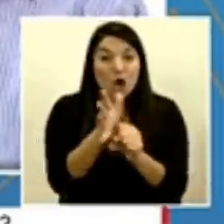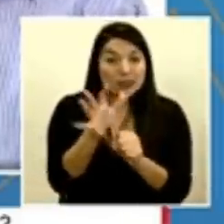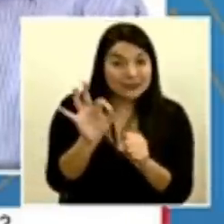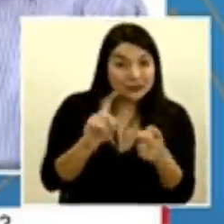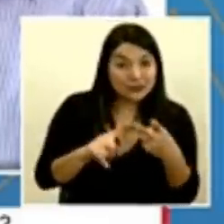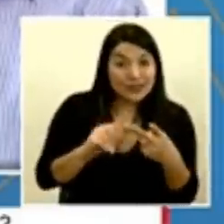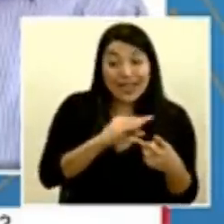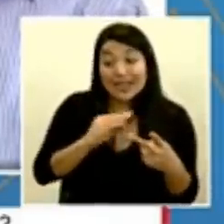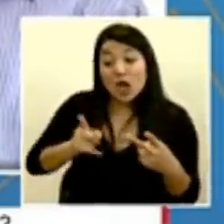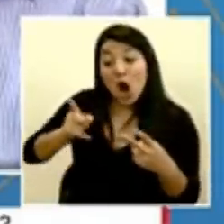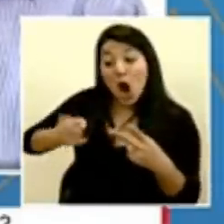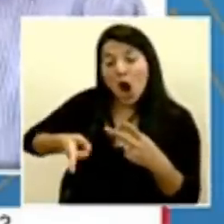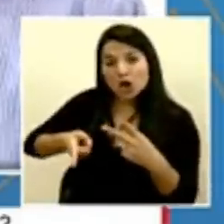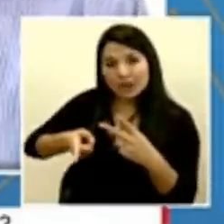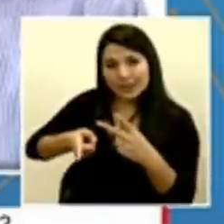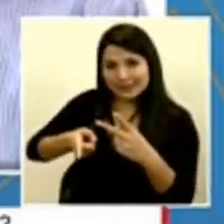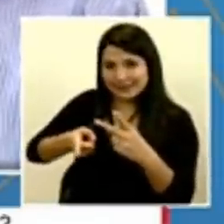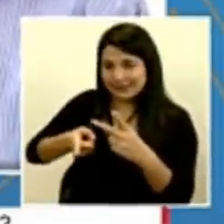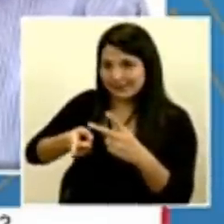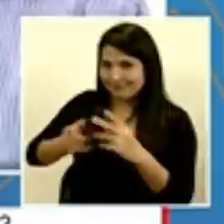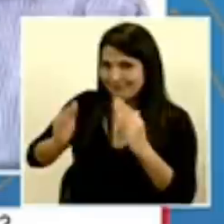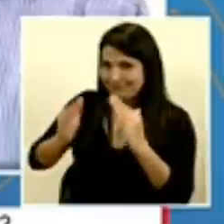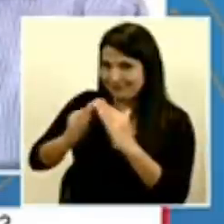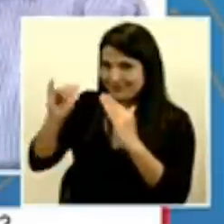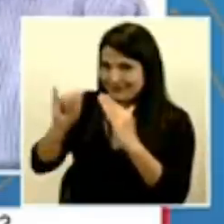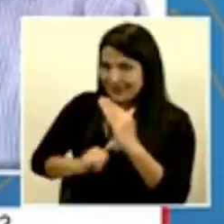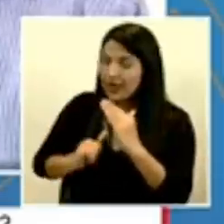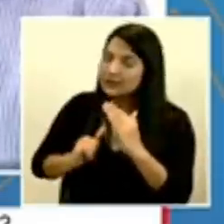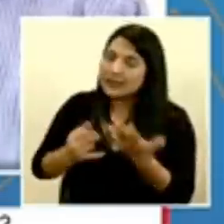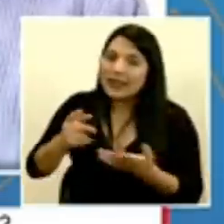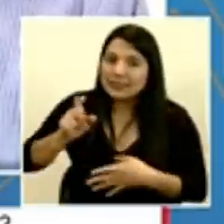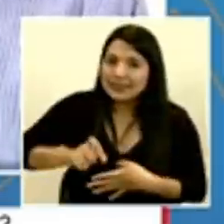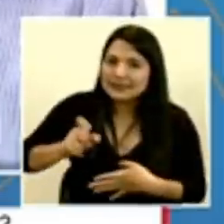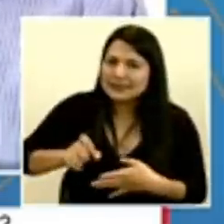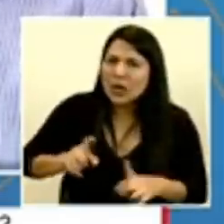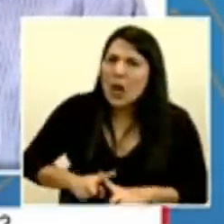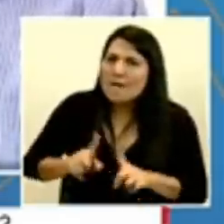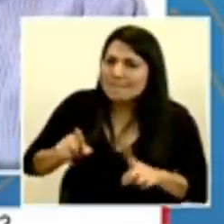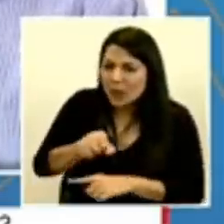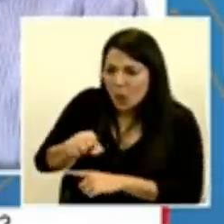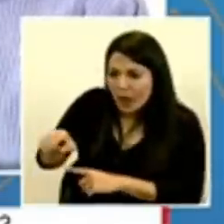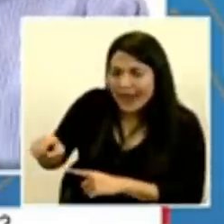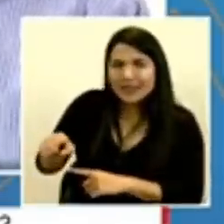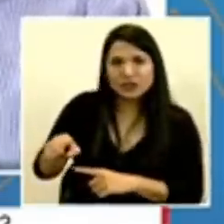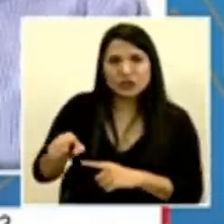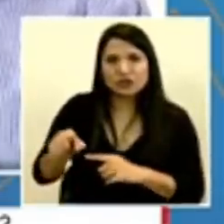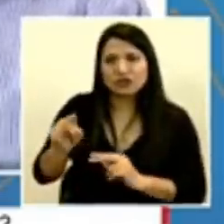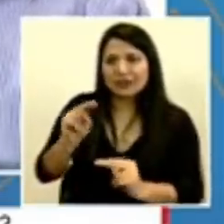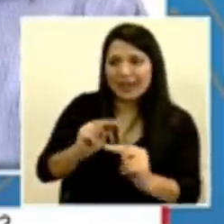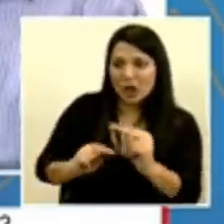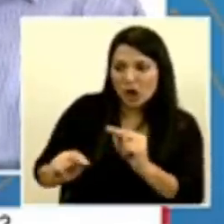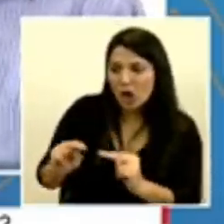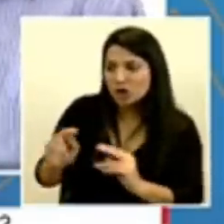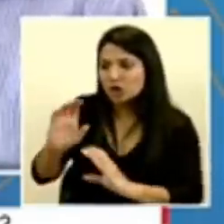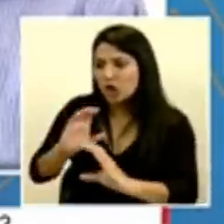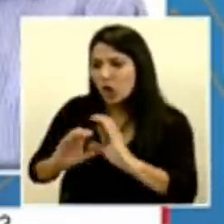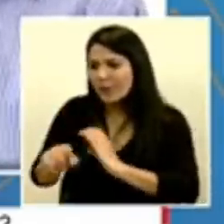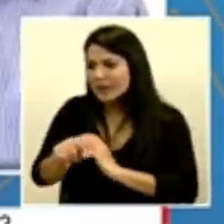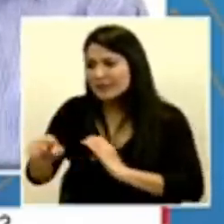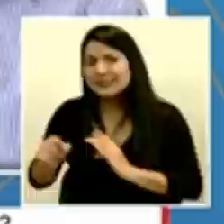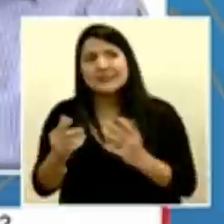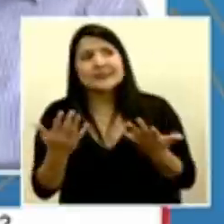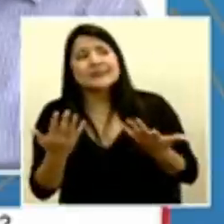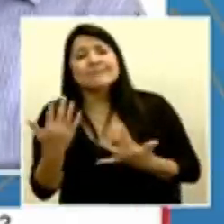sanitarias han sido necesarias? Sin embargo, preguntan una y otra vez ¿cuándo podrán irse soltando estas órdenes